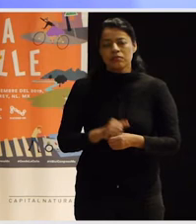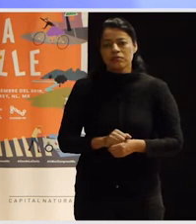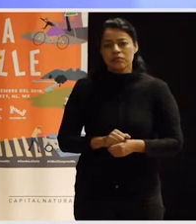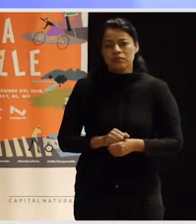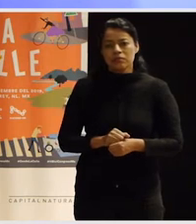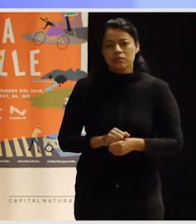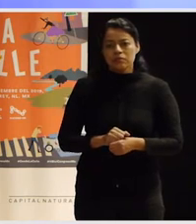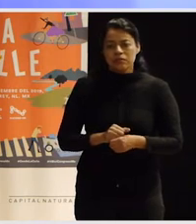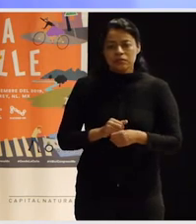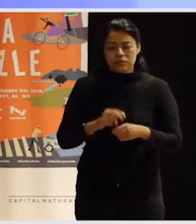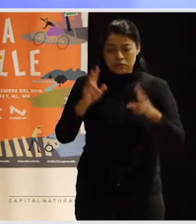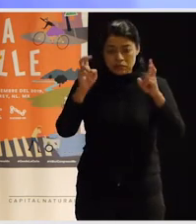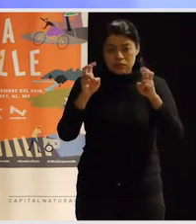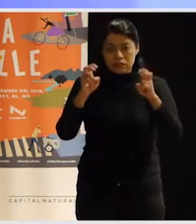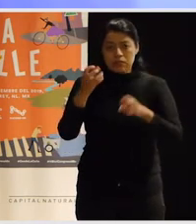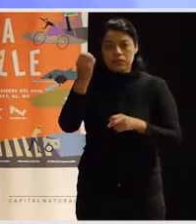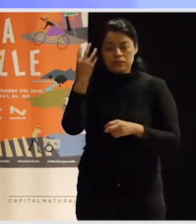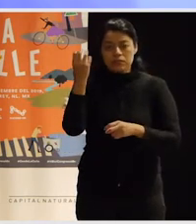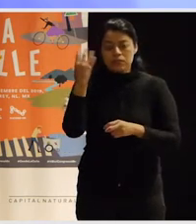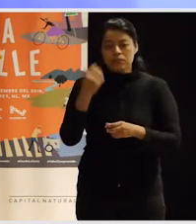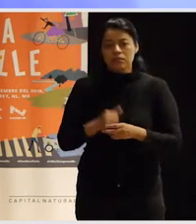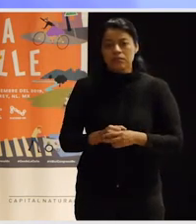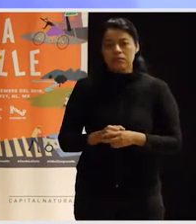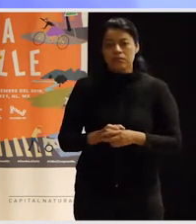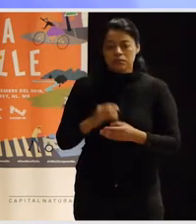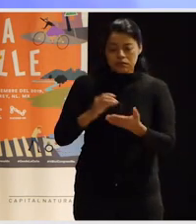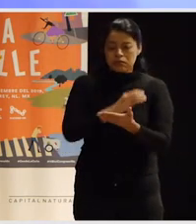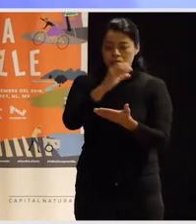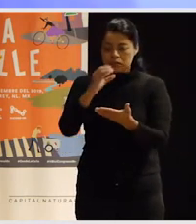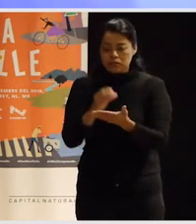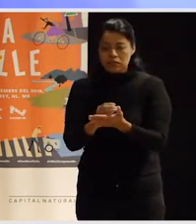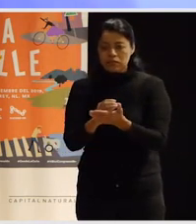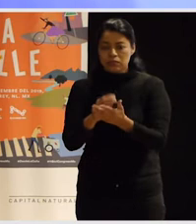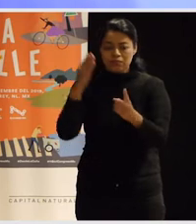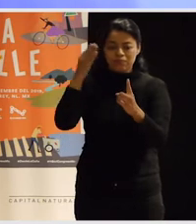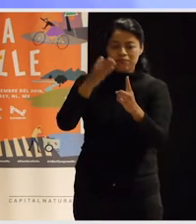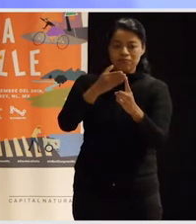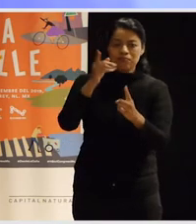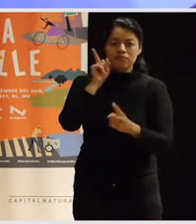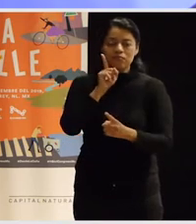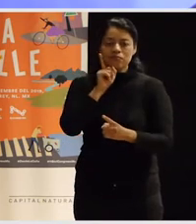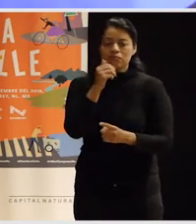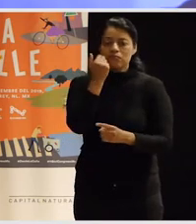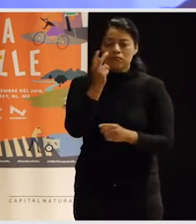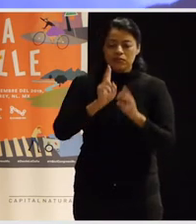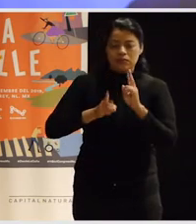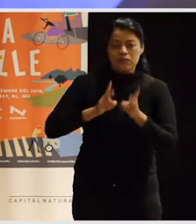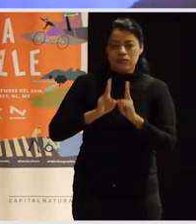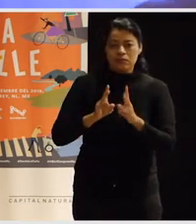pues siguiendo el título de esta charla, hacia una ciudad feminista, yo quisiera que nos cuente